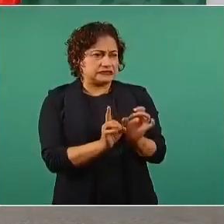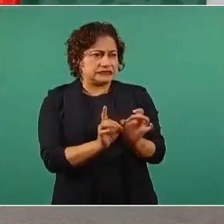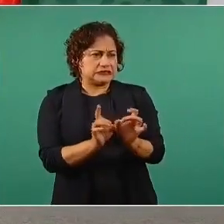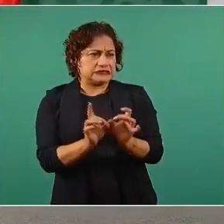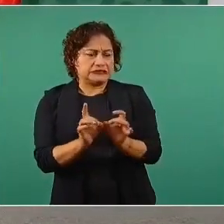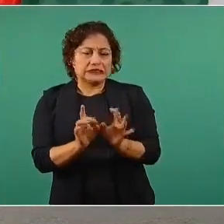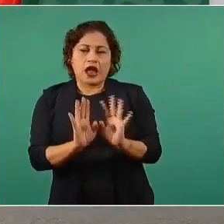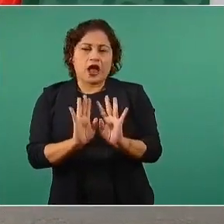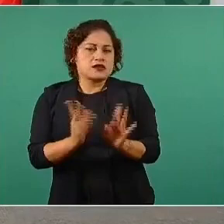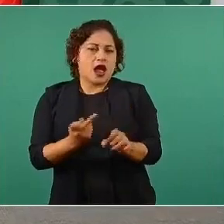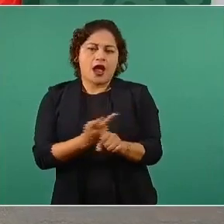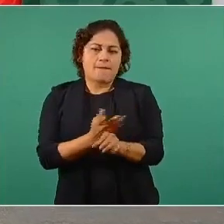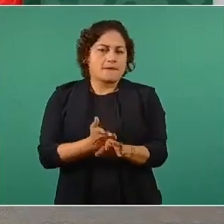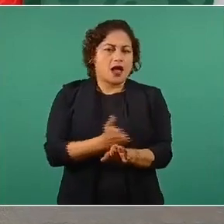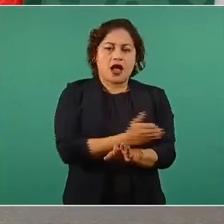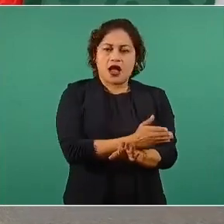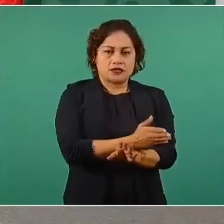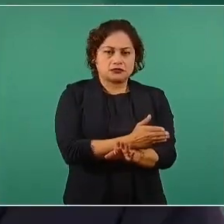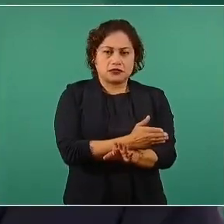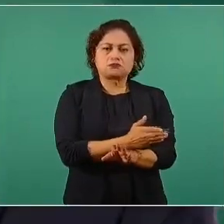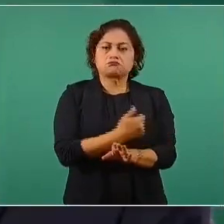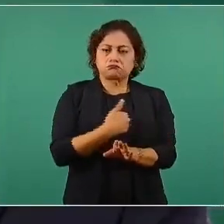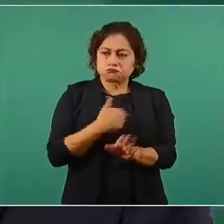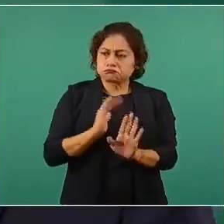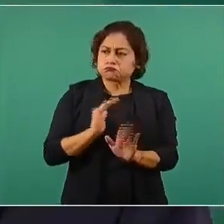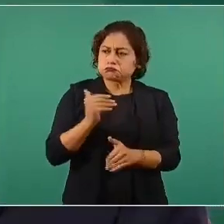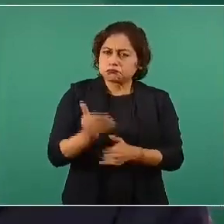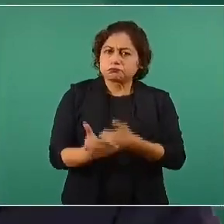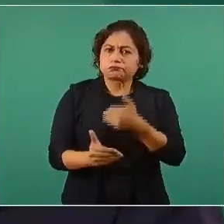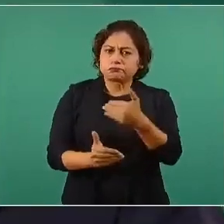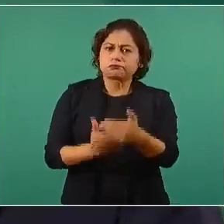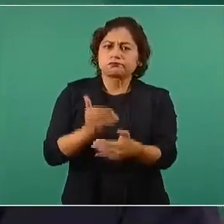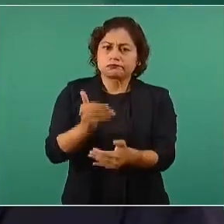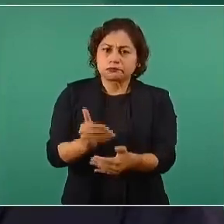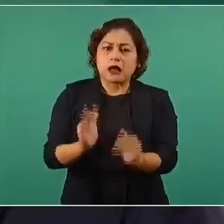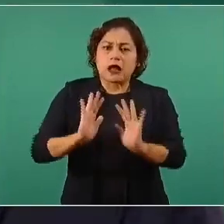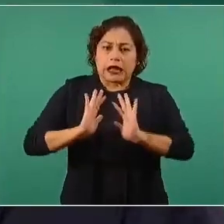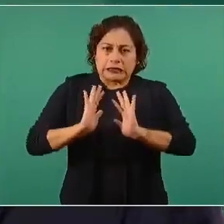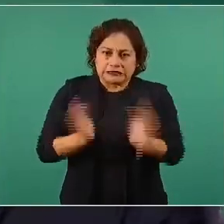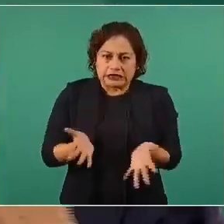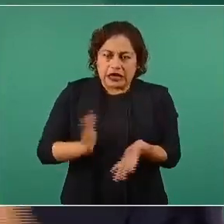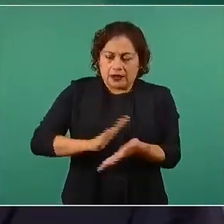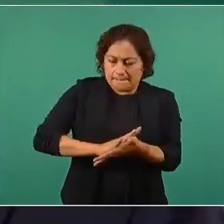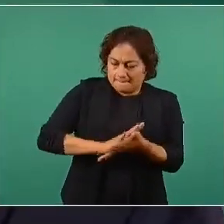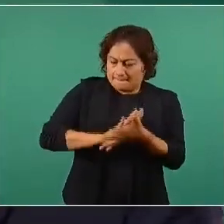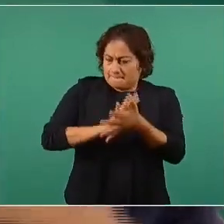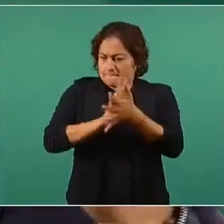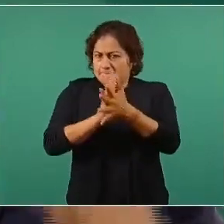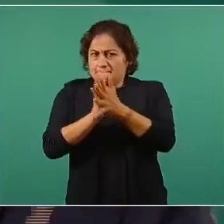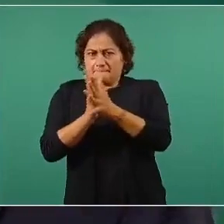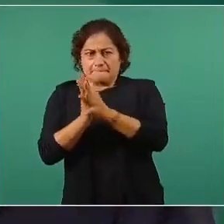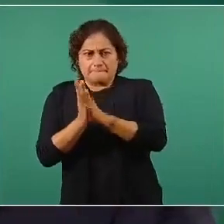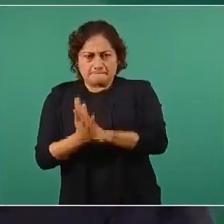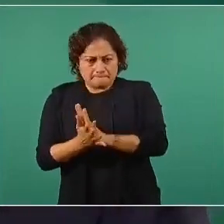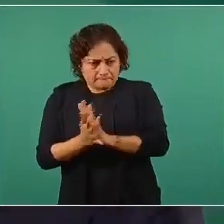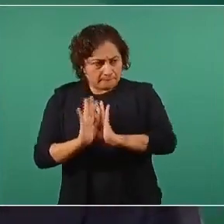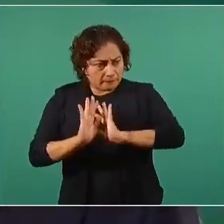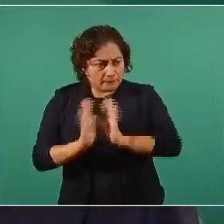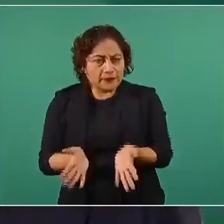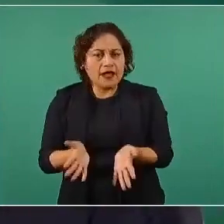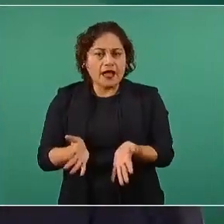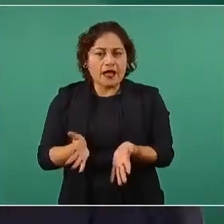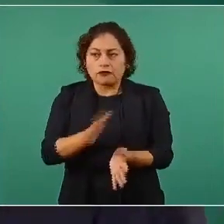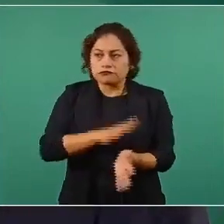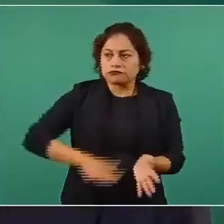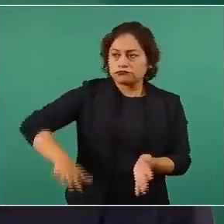y que se ha avanzado. Ya se sentaron las bases para la transformación, ya quedó muy claro que no se permite